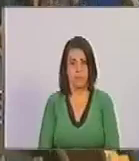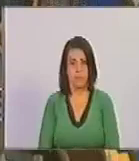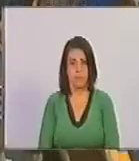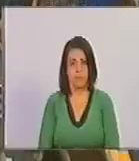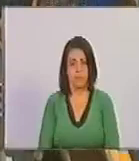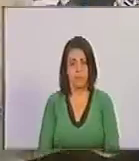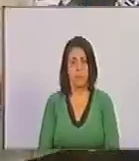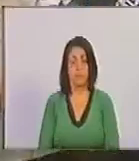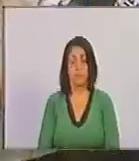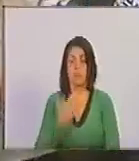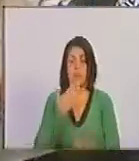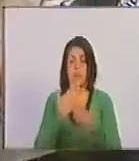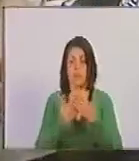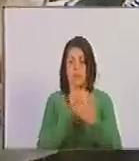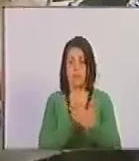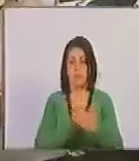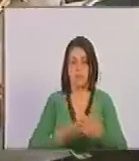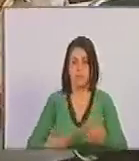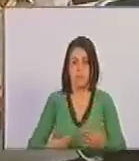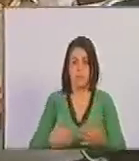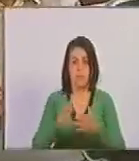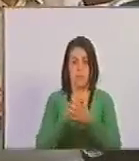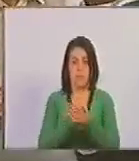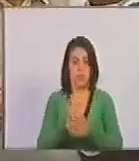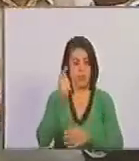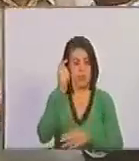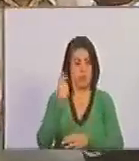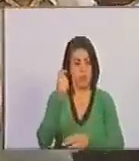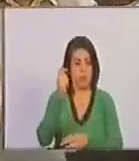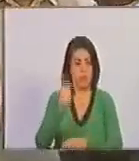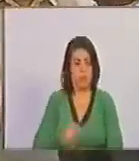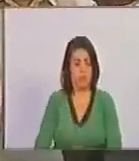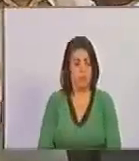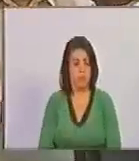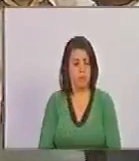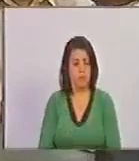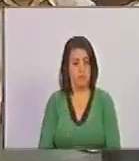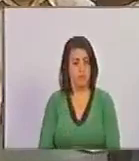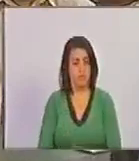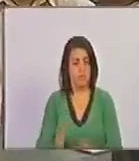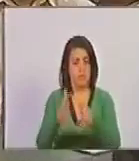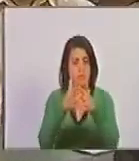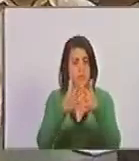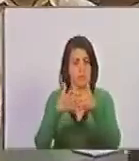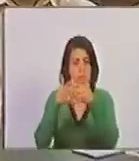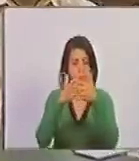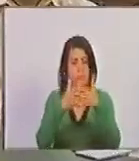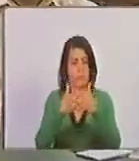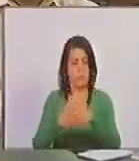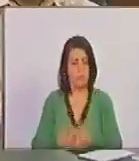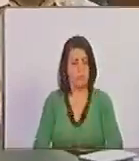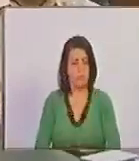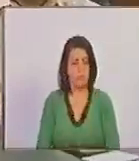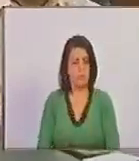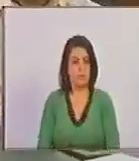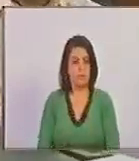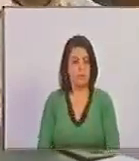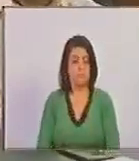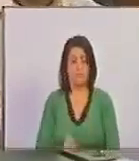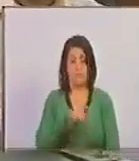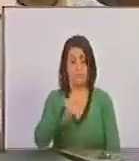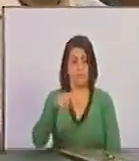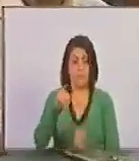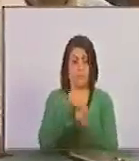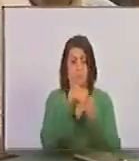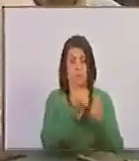Imperialismo, gracias, señor presidente, colegas diputados. El imperialismo norteamericano y su lacayo,